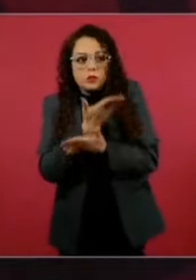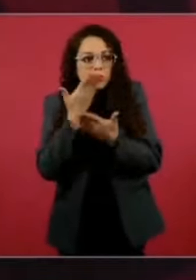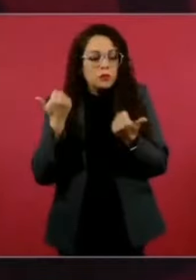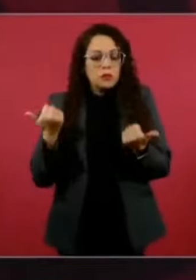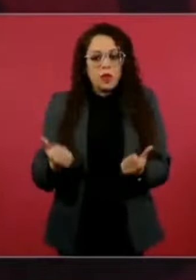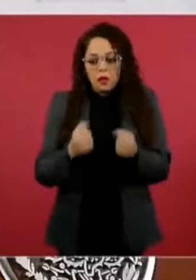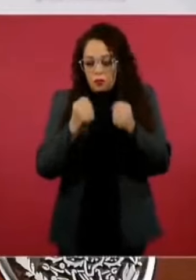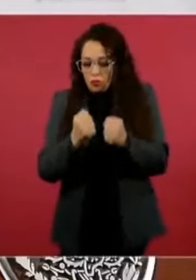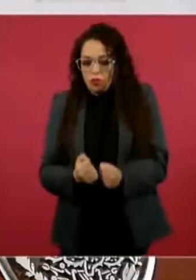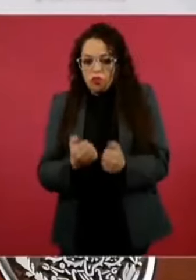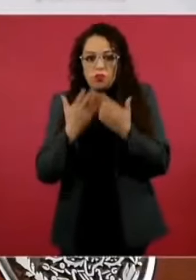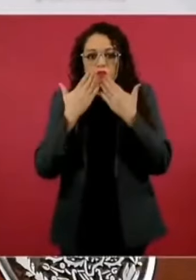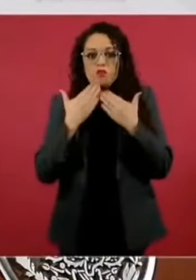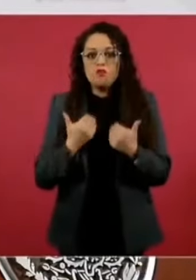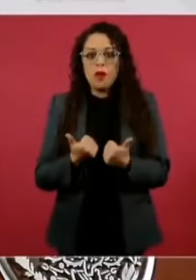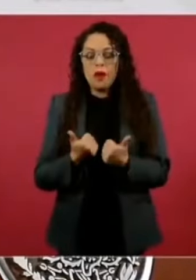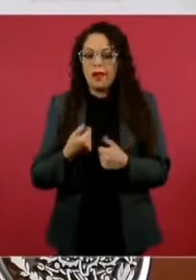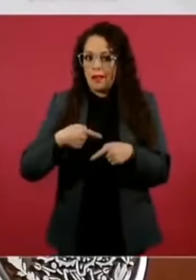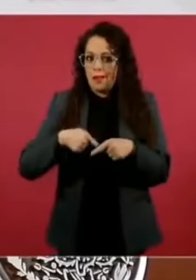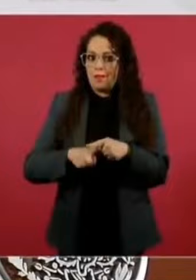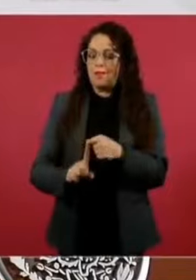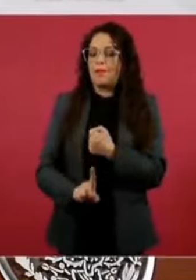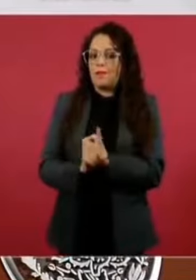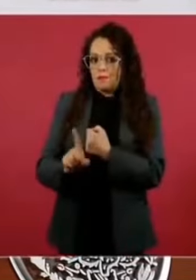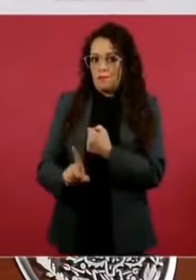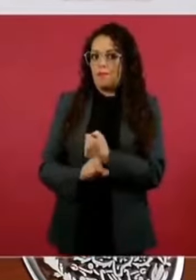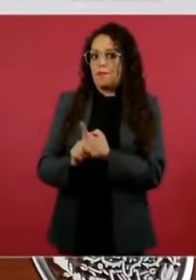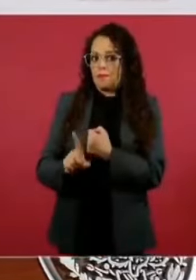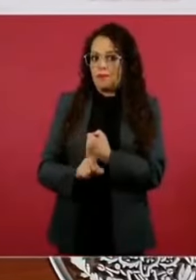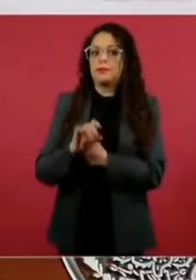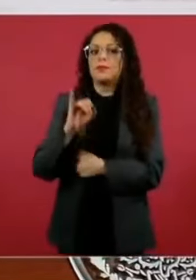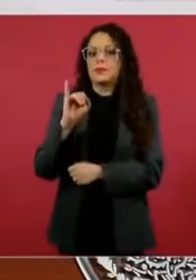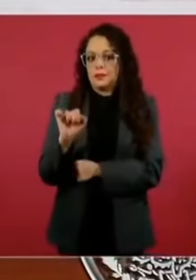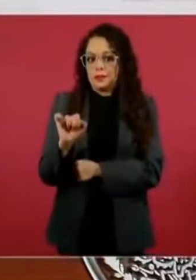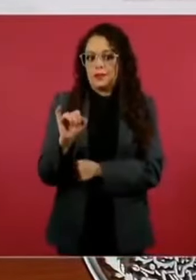algo aterrador y